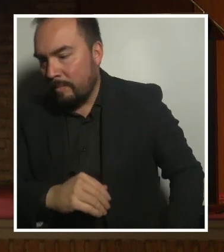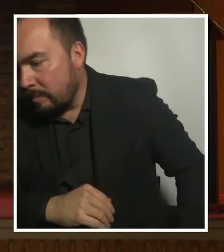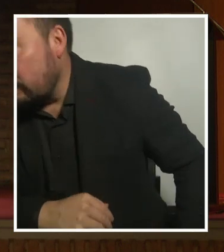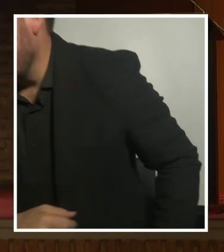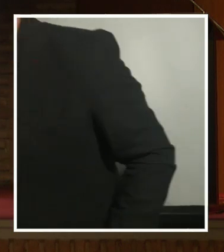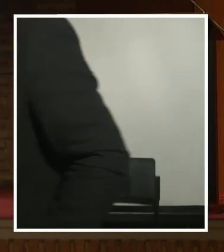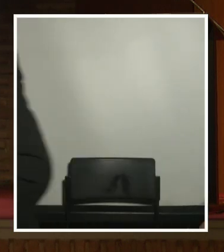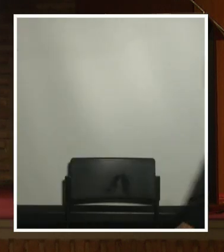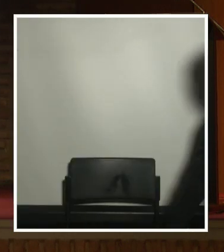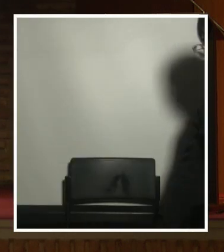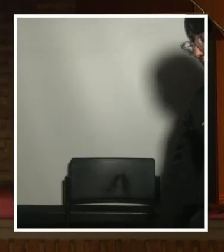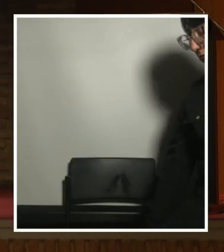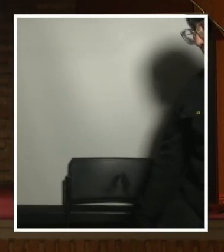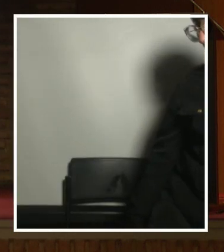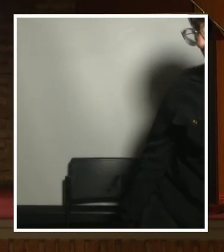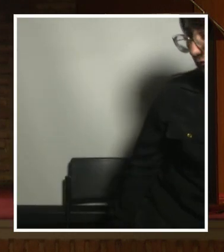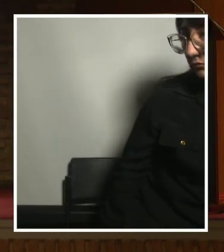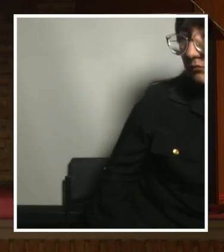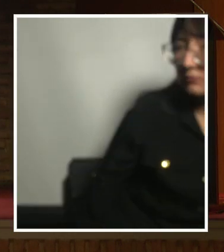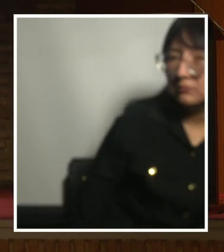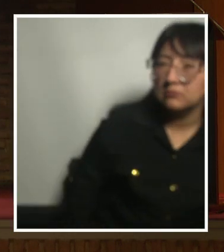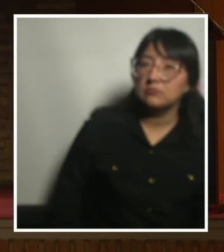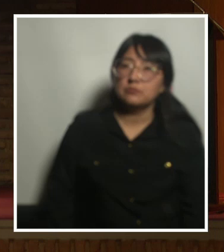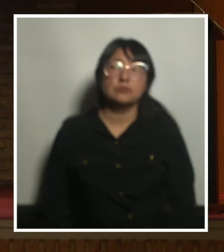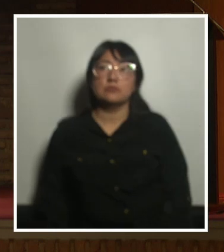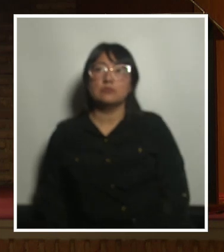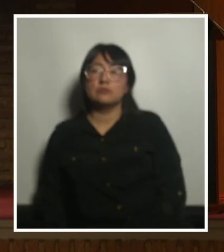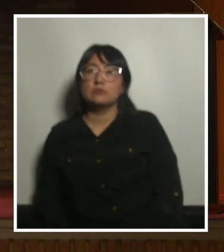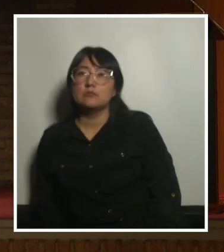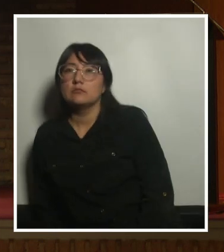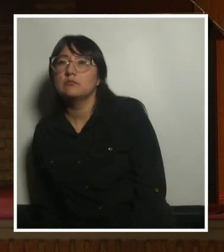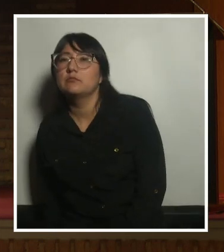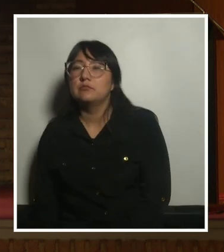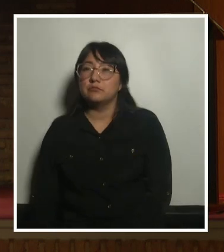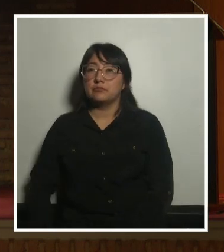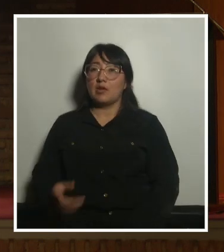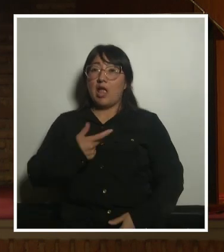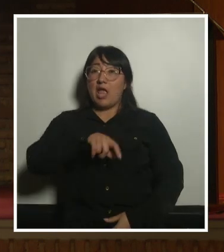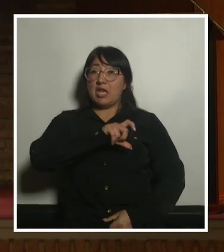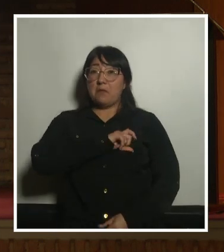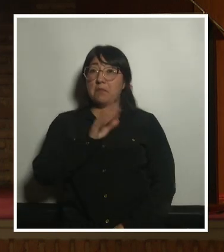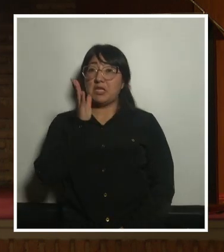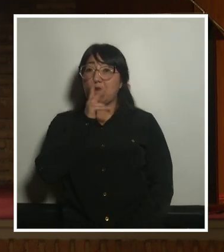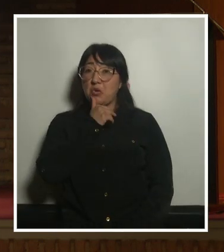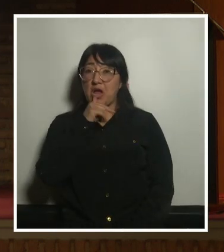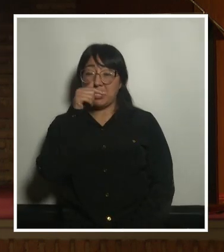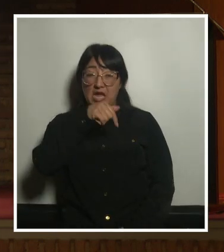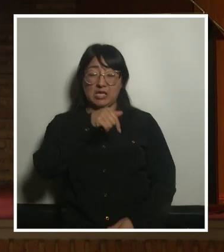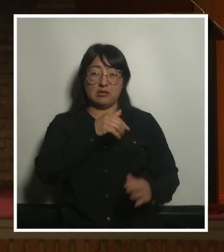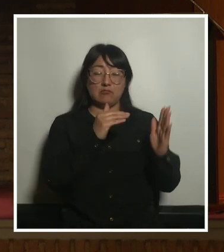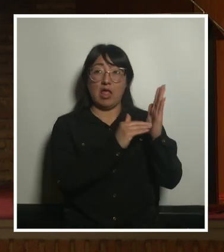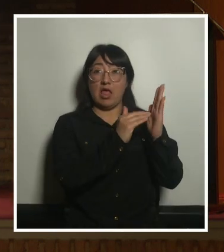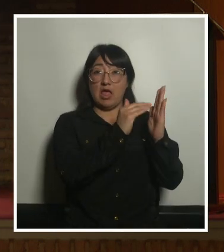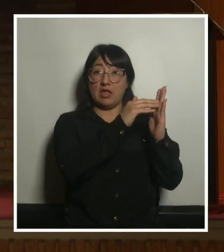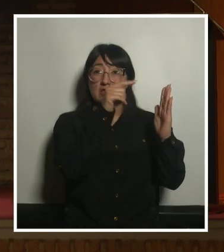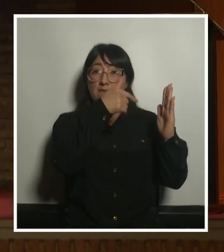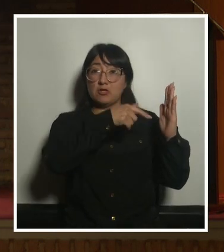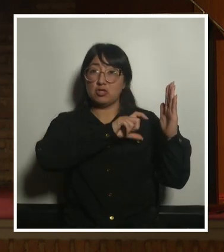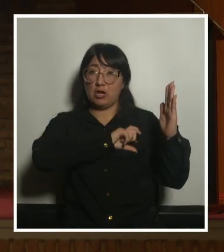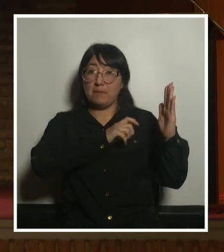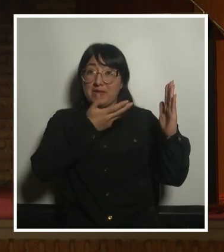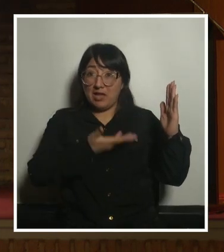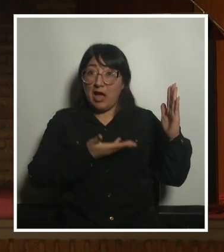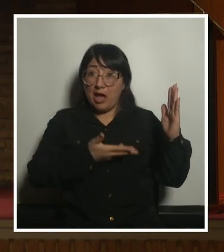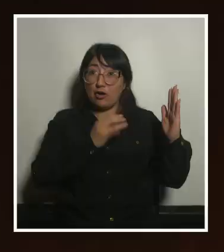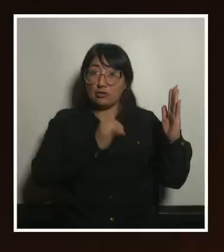empezando a utilizar yo en mi edificio mi cooperativa lo tenemos y o sea no entiendo ahora